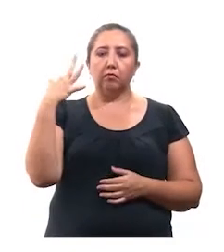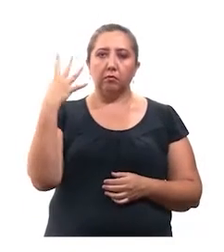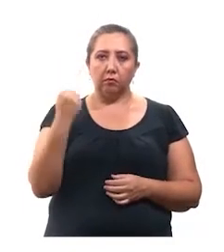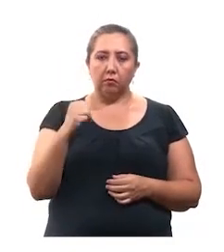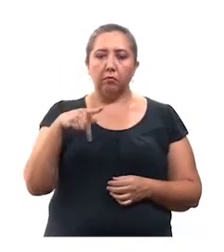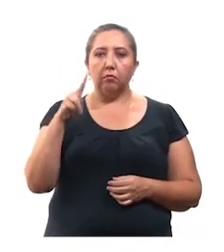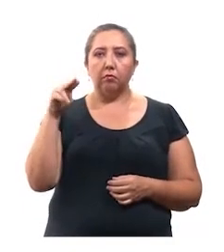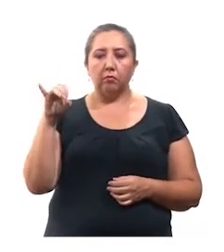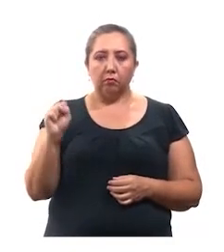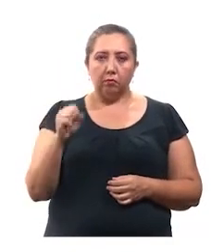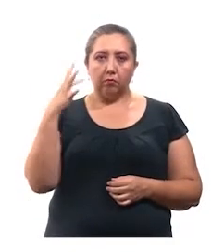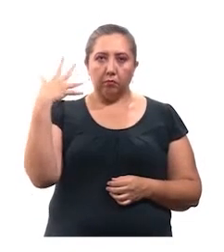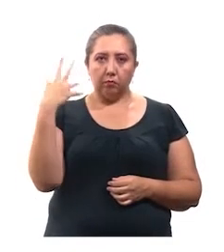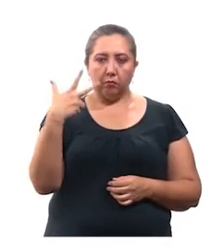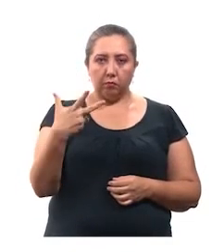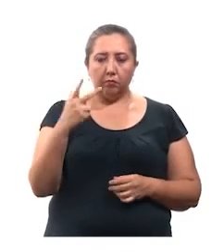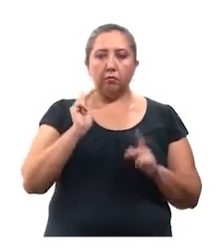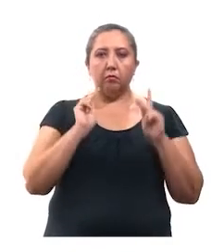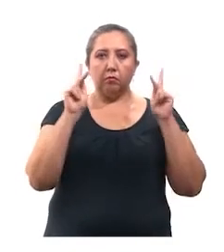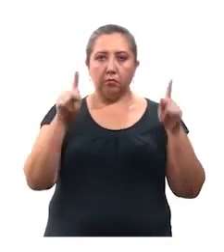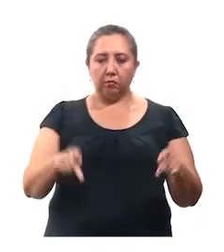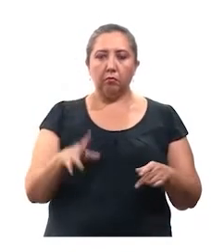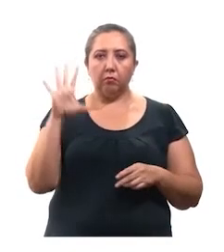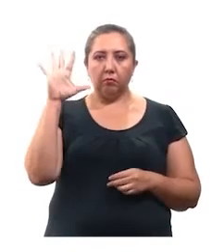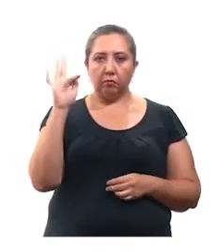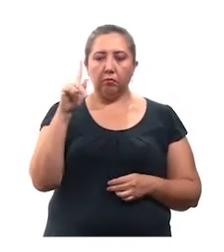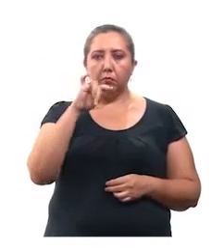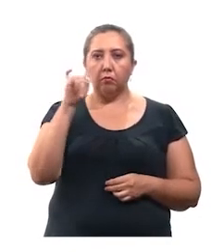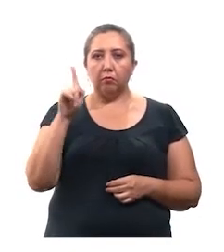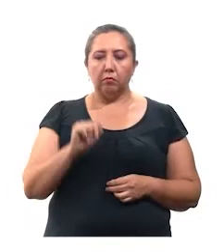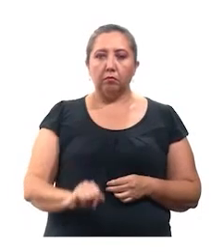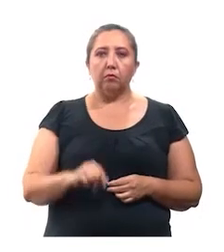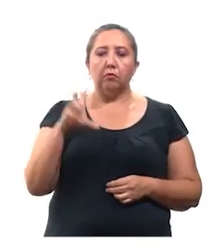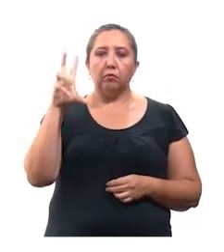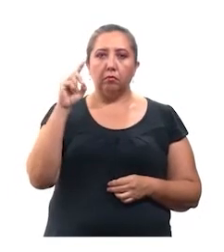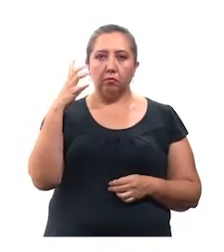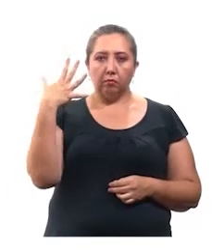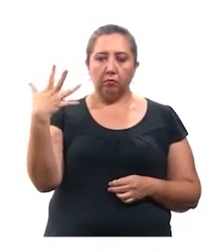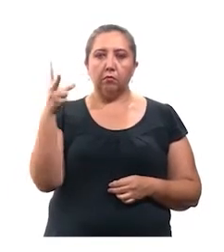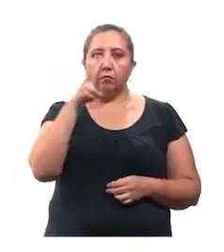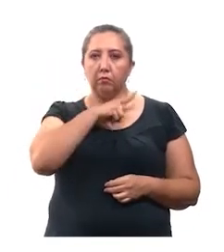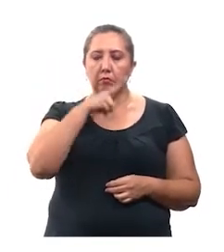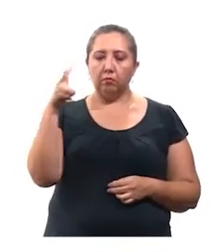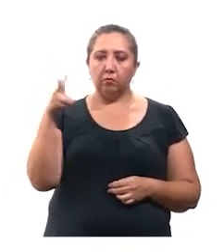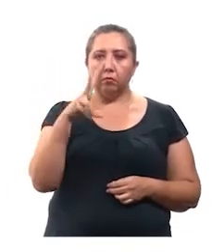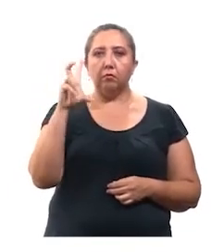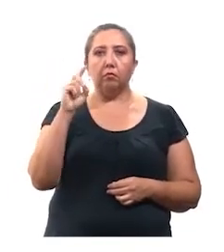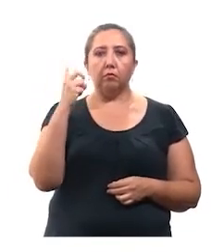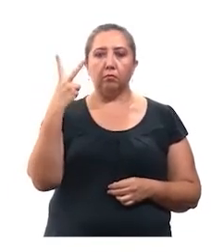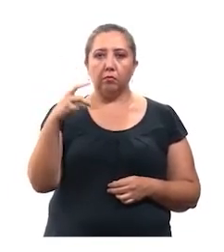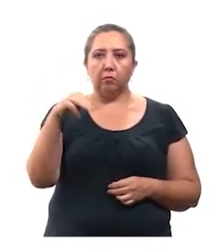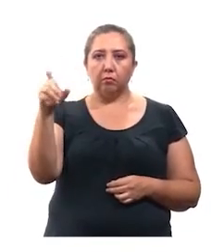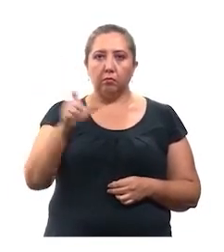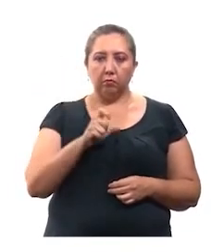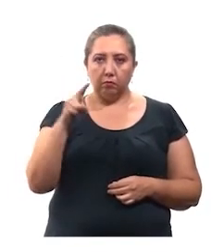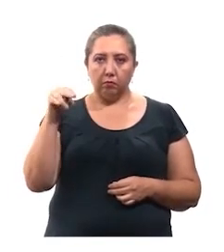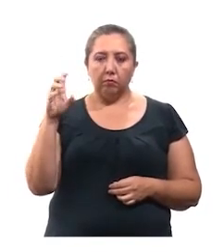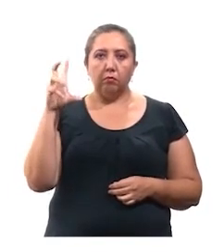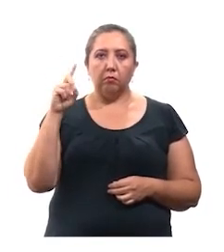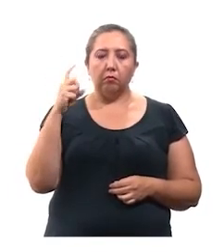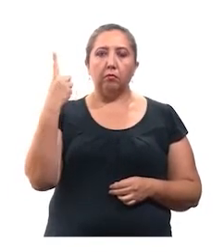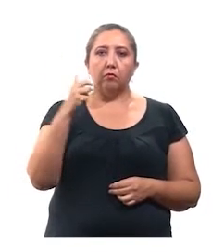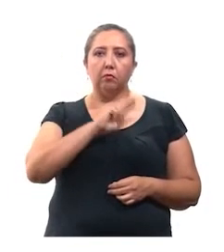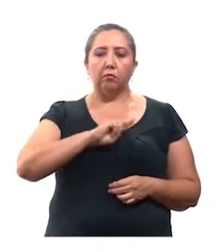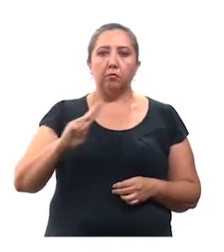jokaba, oštule tashenokajilu talo, kaka tule, abala, jichimila, muna, rio lagarto, sukila, tishkokop, hujuntule,